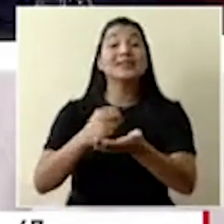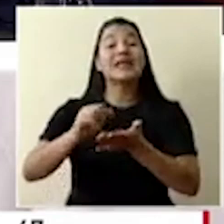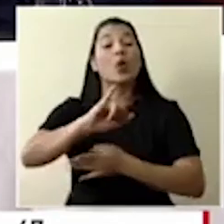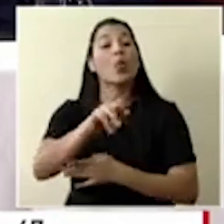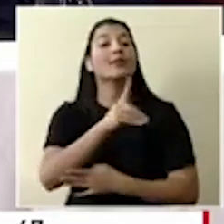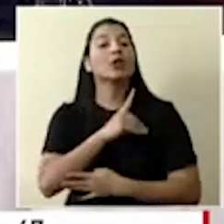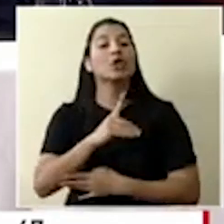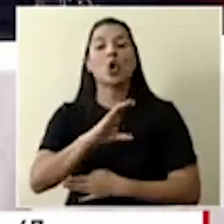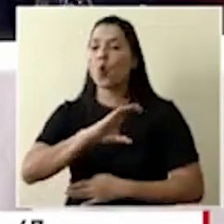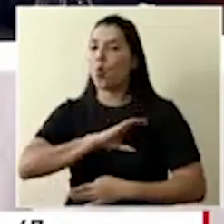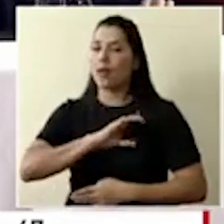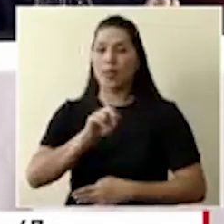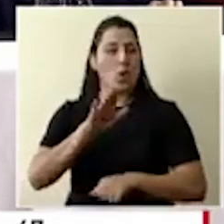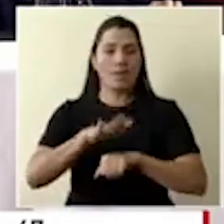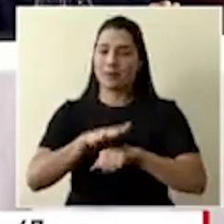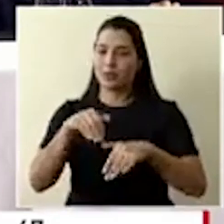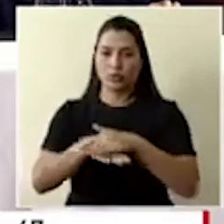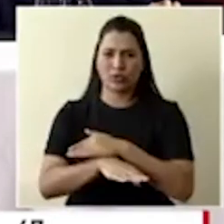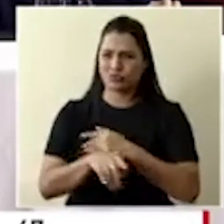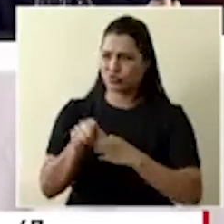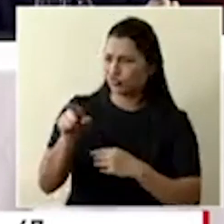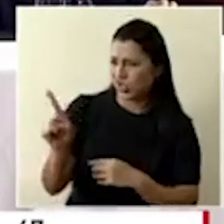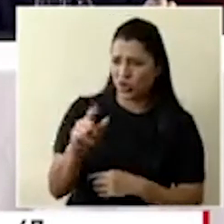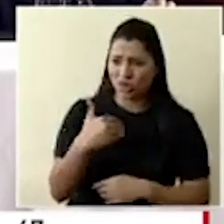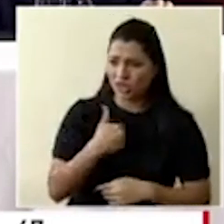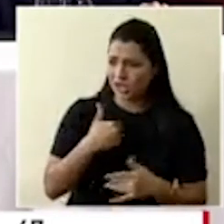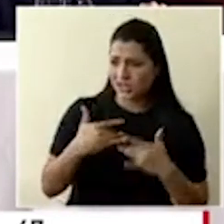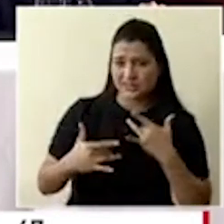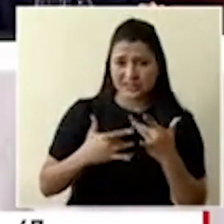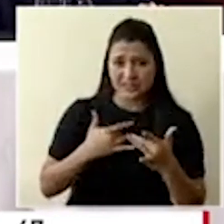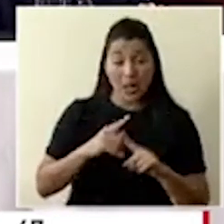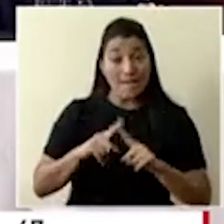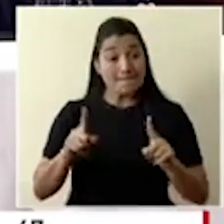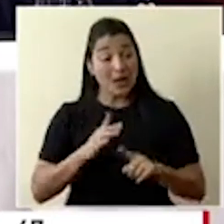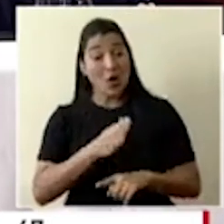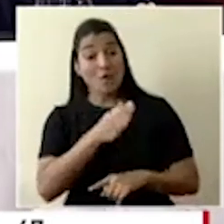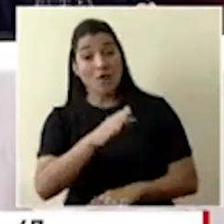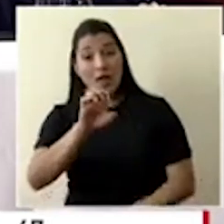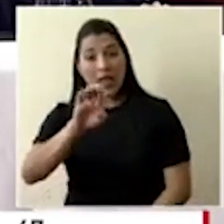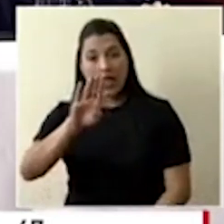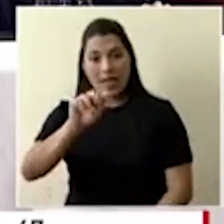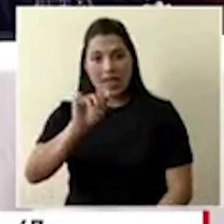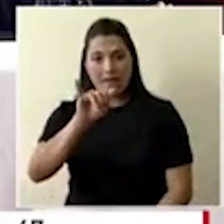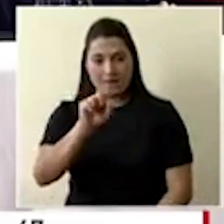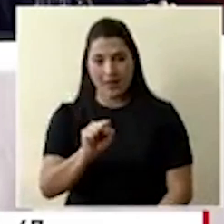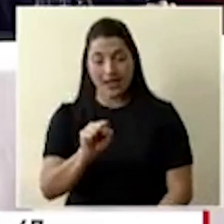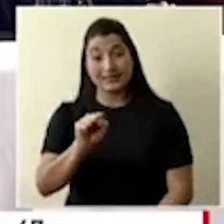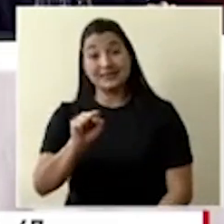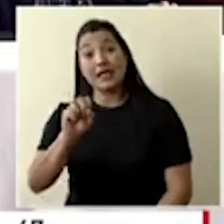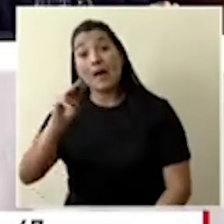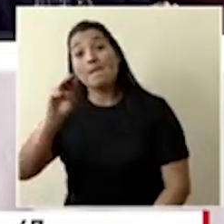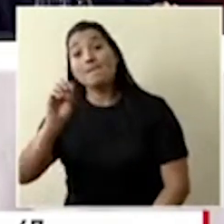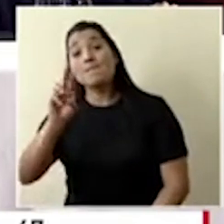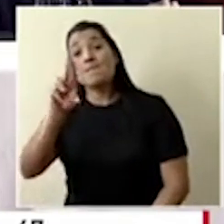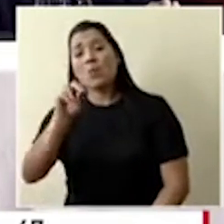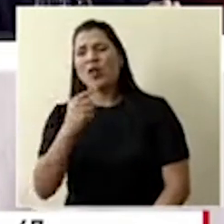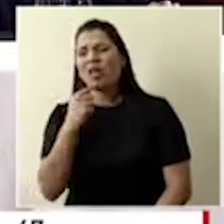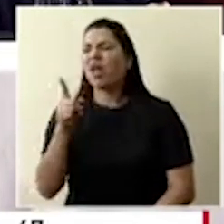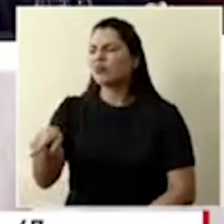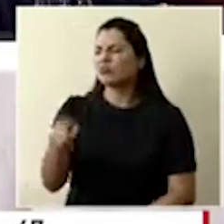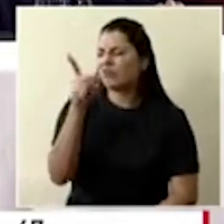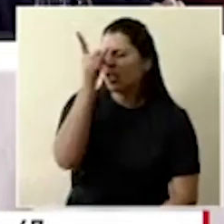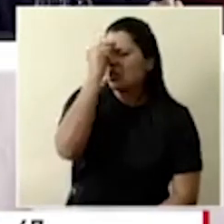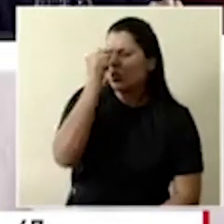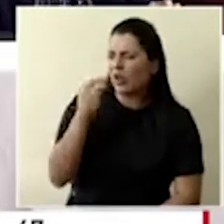dejó entrar y le dijo que esos no eran síntomas, mientras que en el evaís de Mora un médico la trató de ignorante. Tras pasar a la medicina